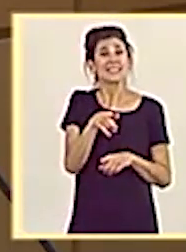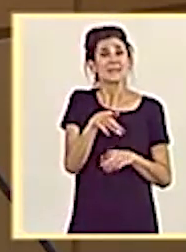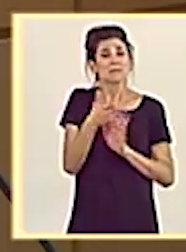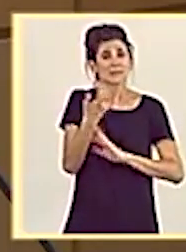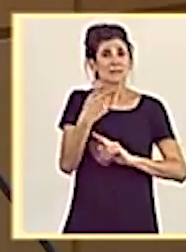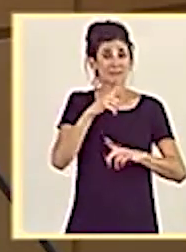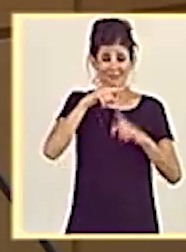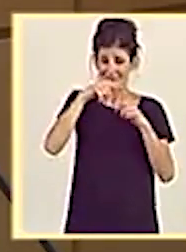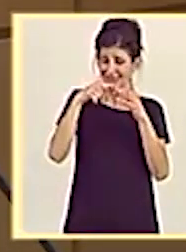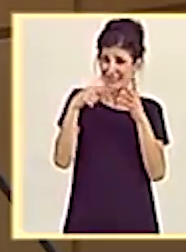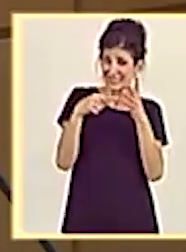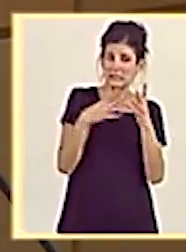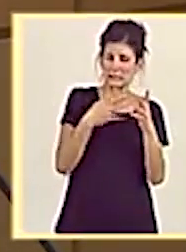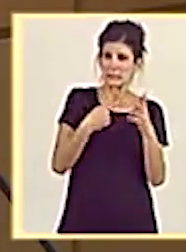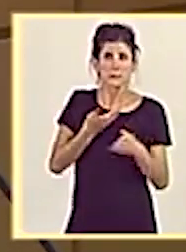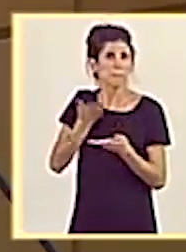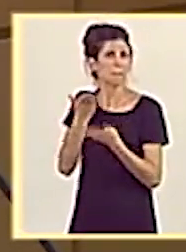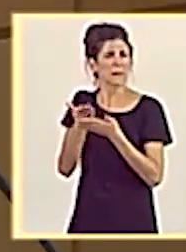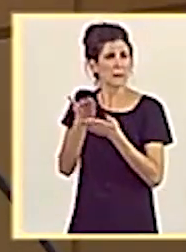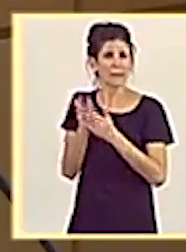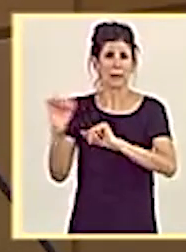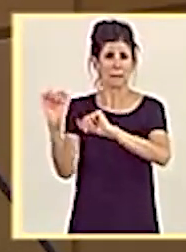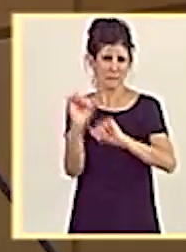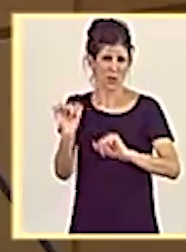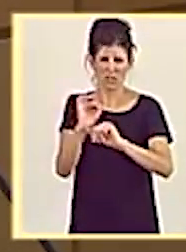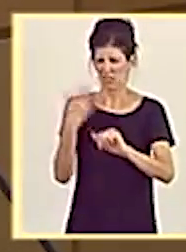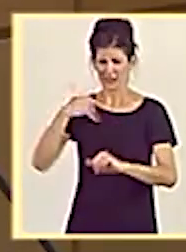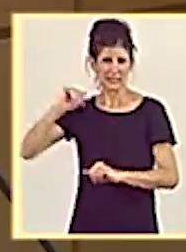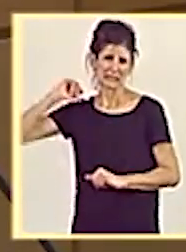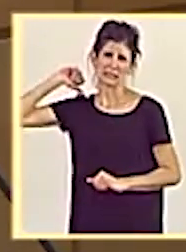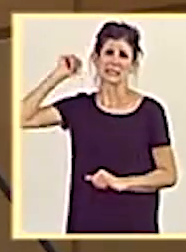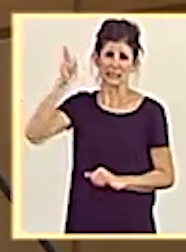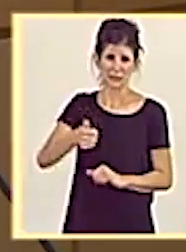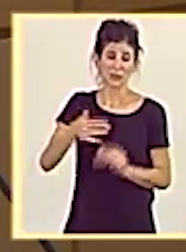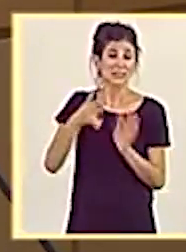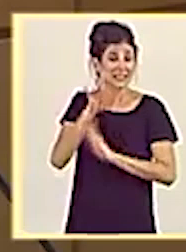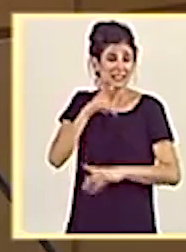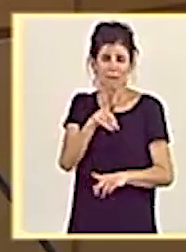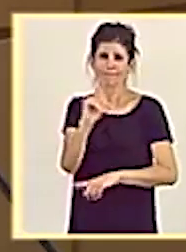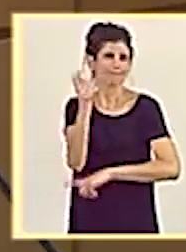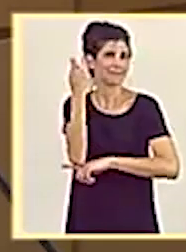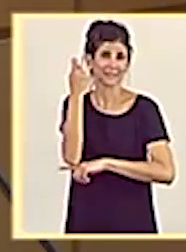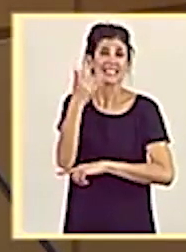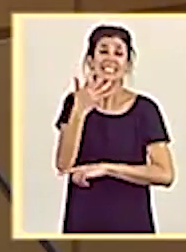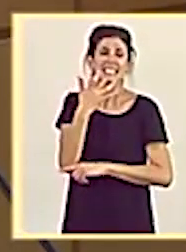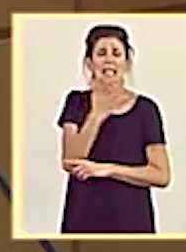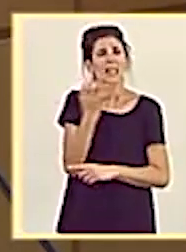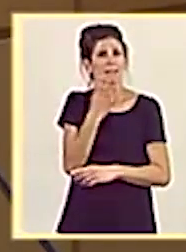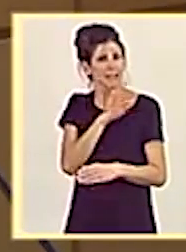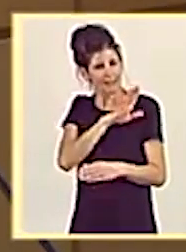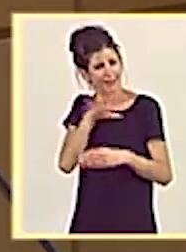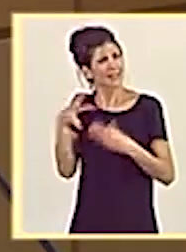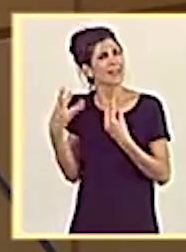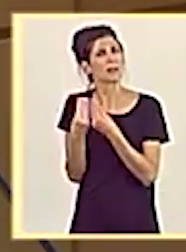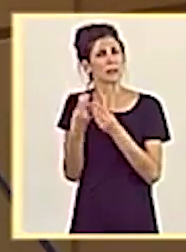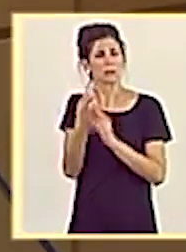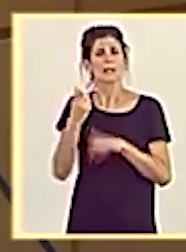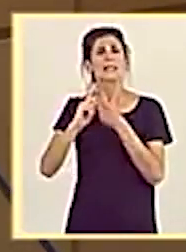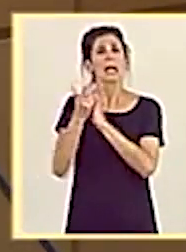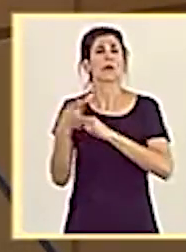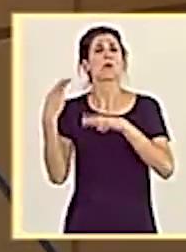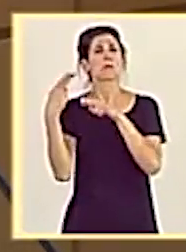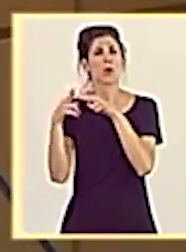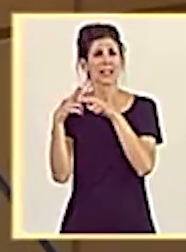actuaciones de protección que nosotros venimos pidiendo desde hace tiempo no tendrán éxito si no van acompañadas de un cambio de la política